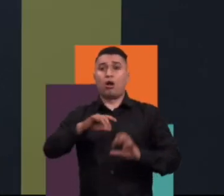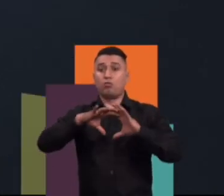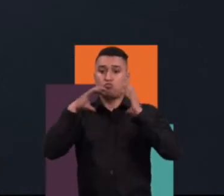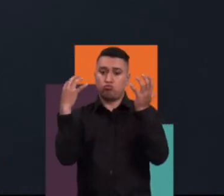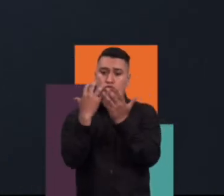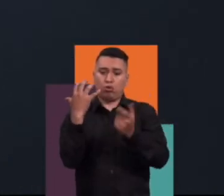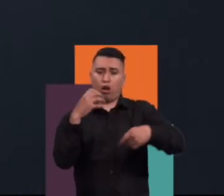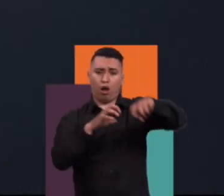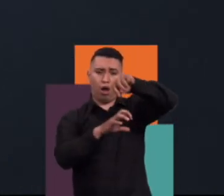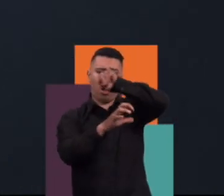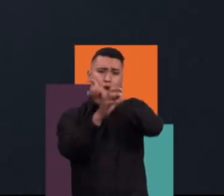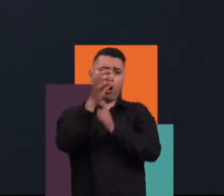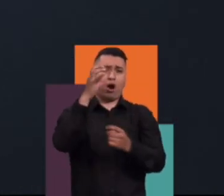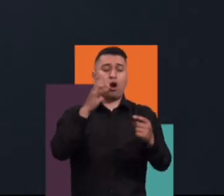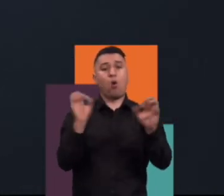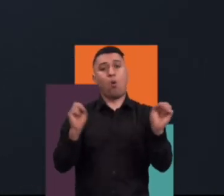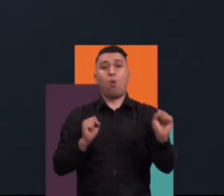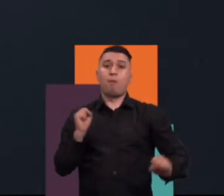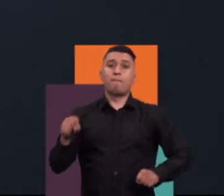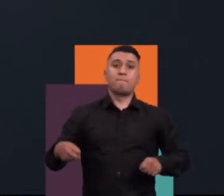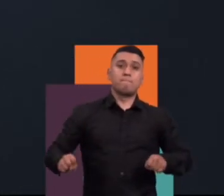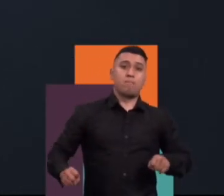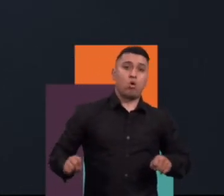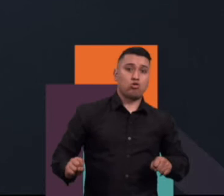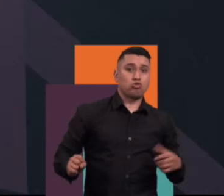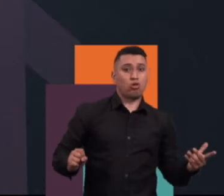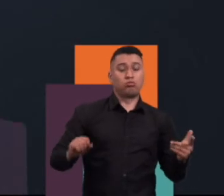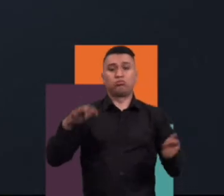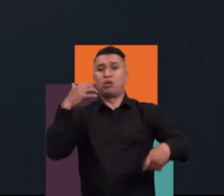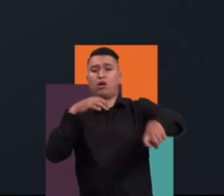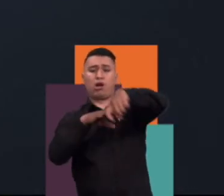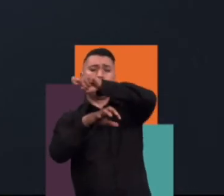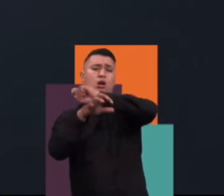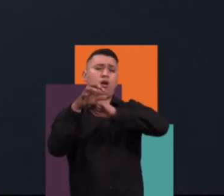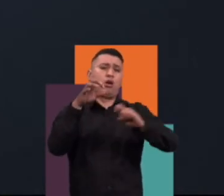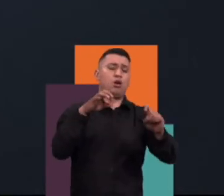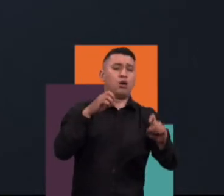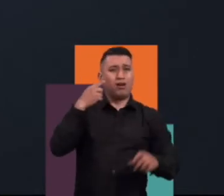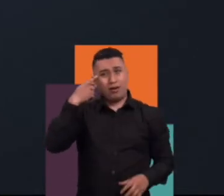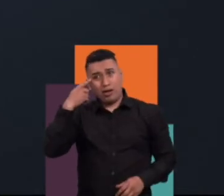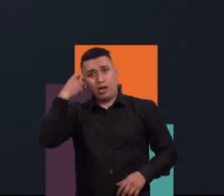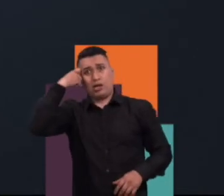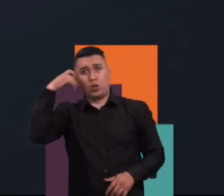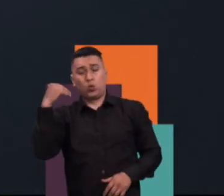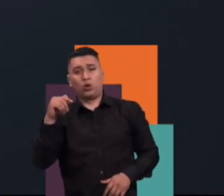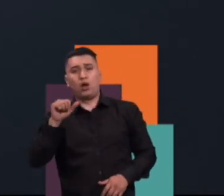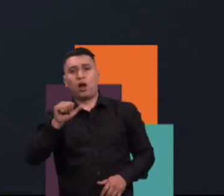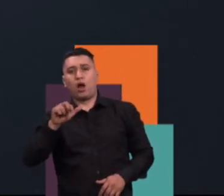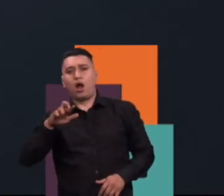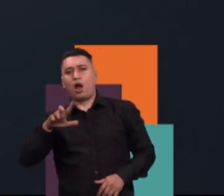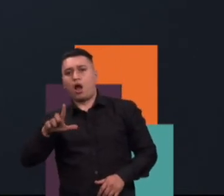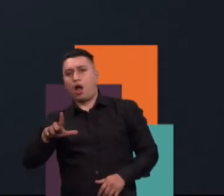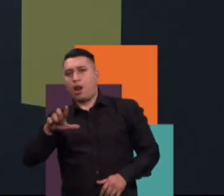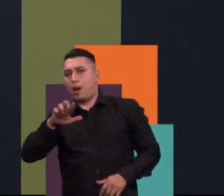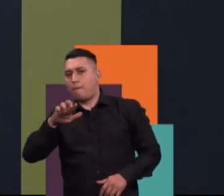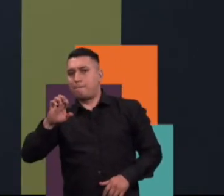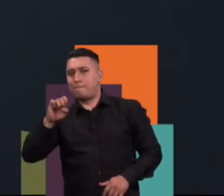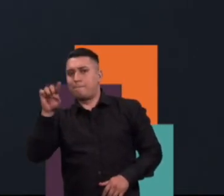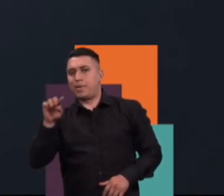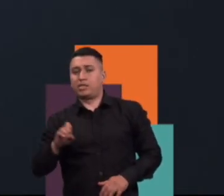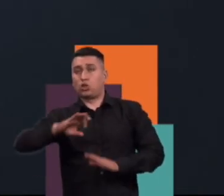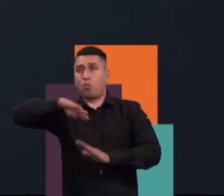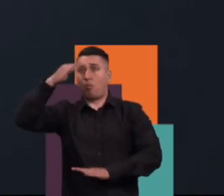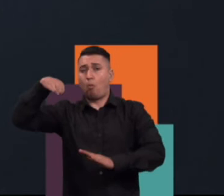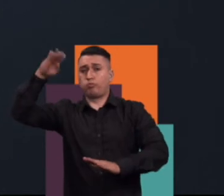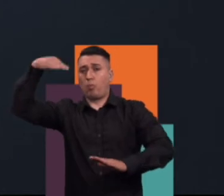como subir los 3.000, 4.000 de los Alpes. Yo creo que el internet ha